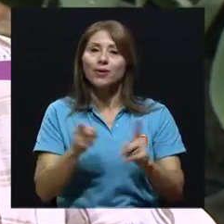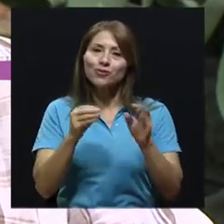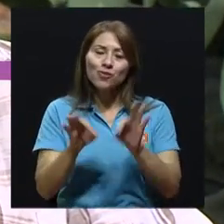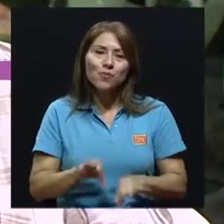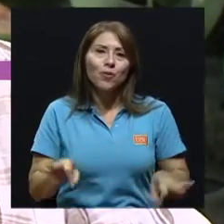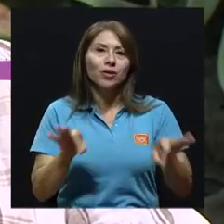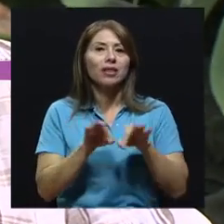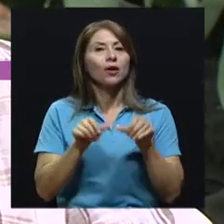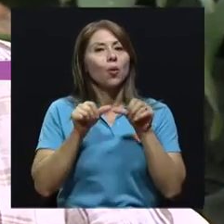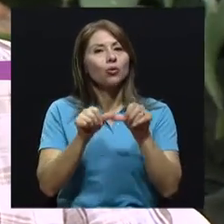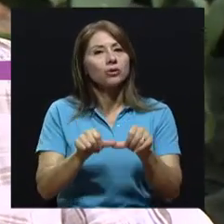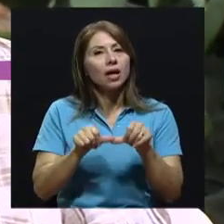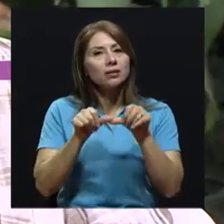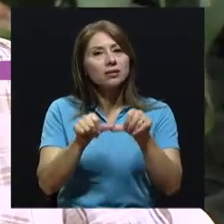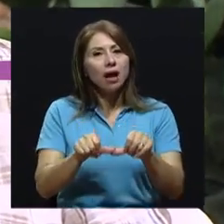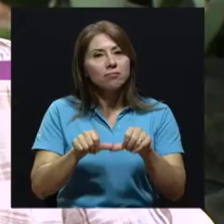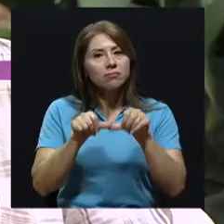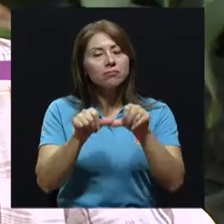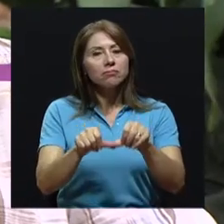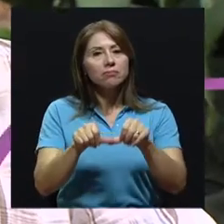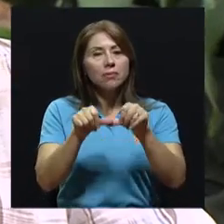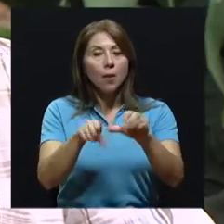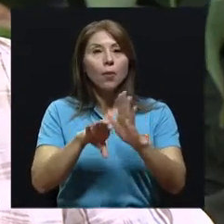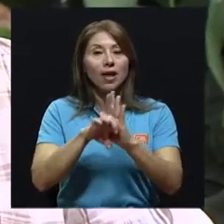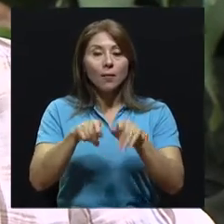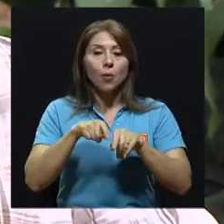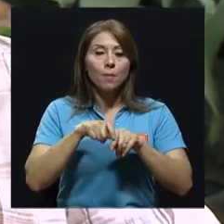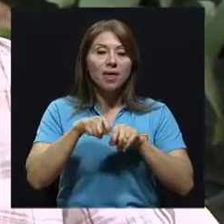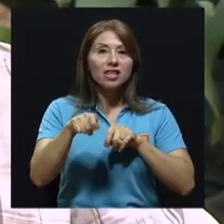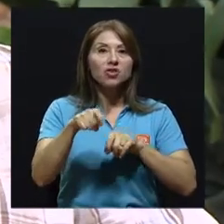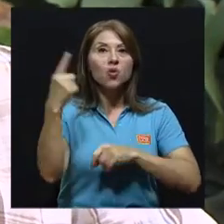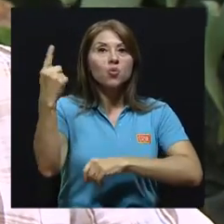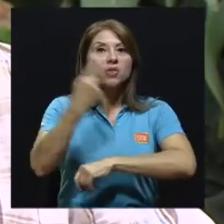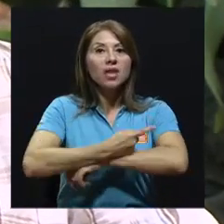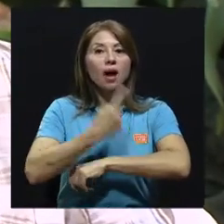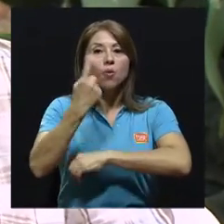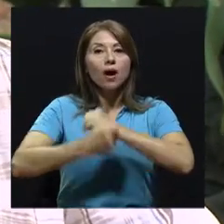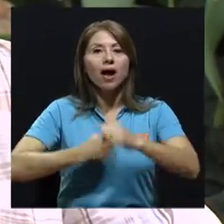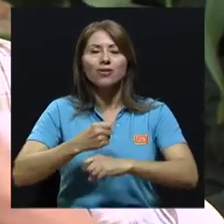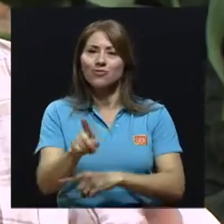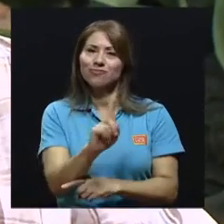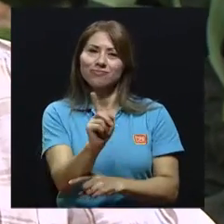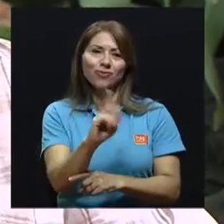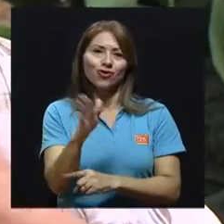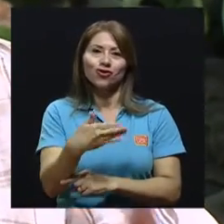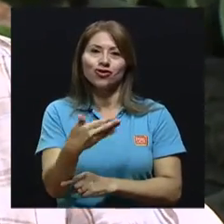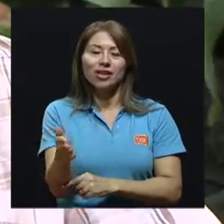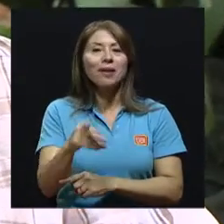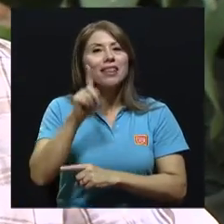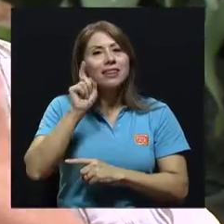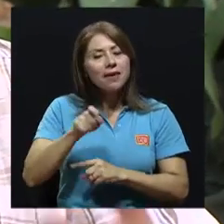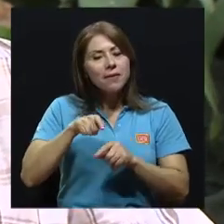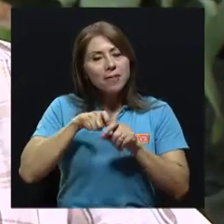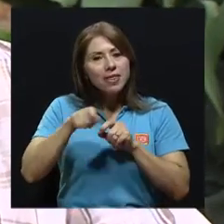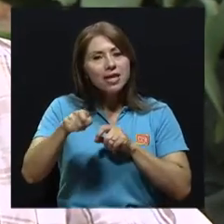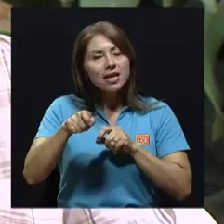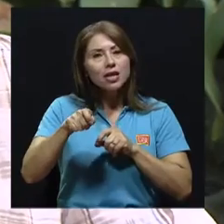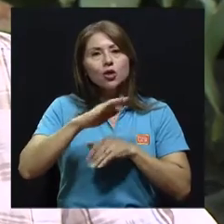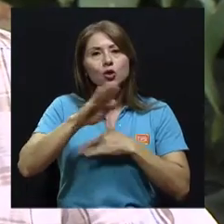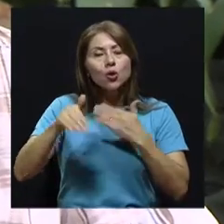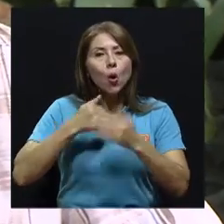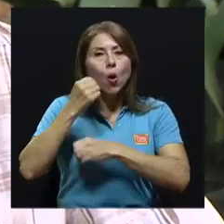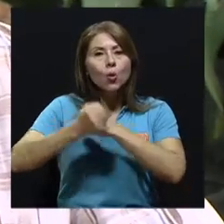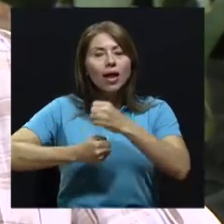es algo muy importante. sea, una medición un día del año a una determinada hora no sirve de nada. Hay que medir constantemente todo el año, todos los días,